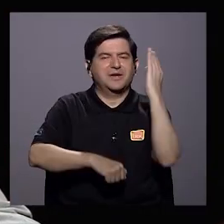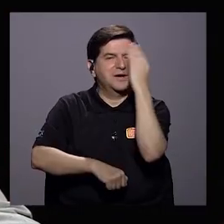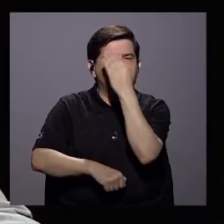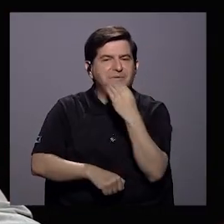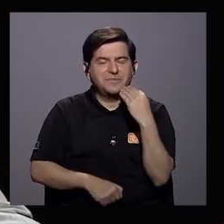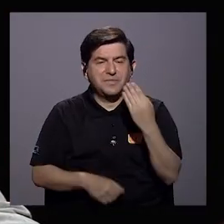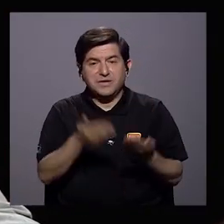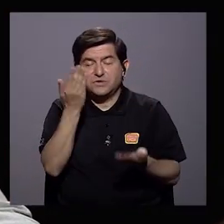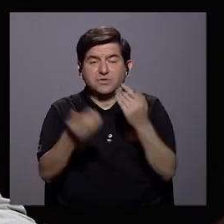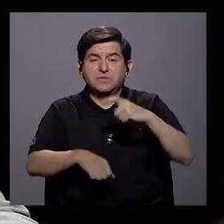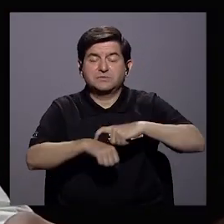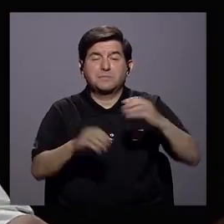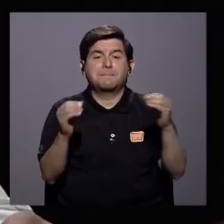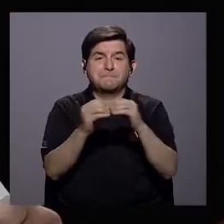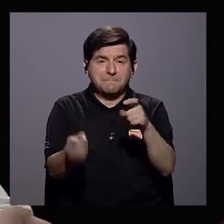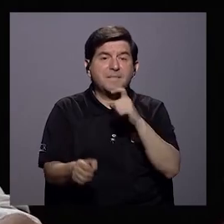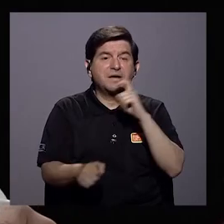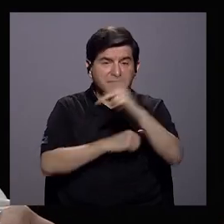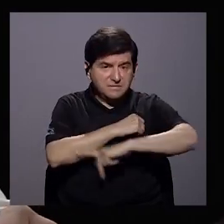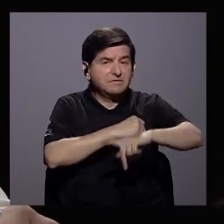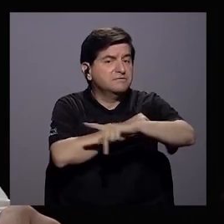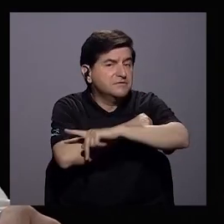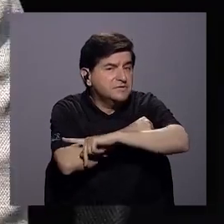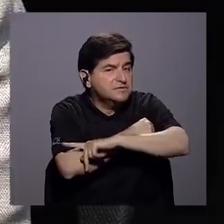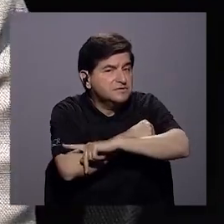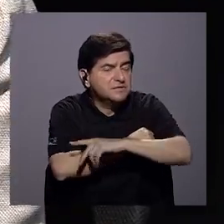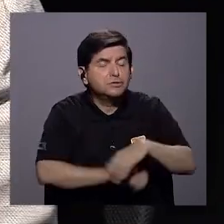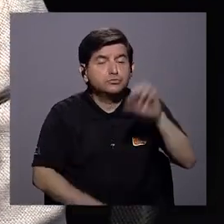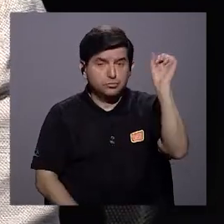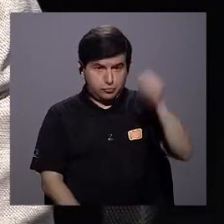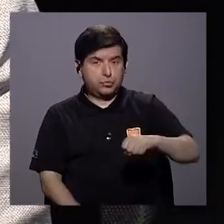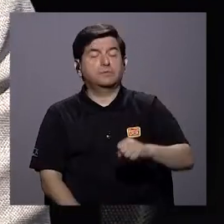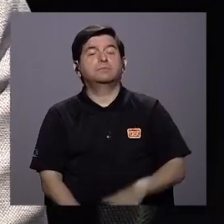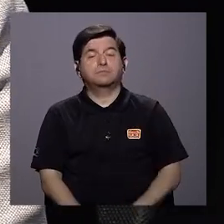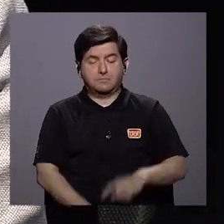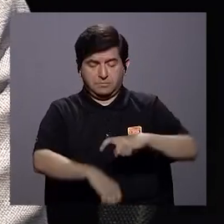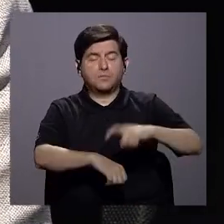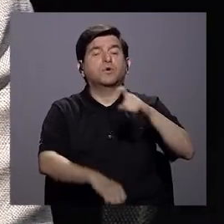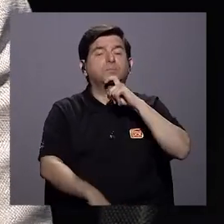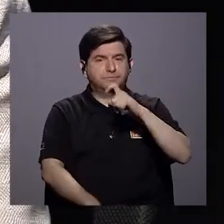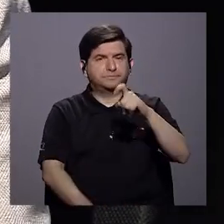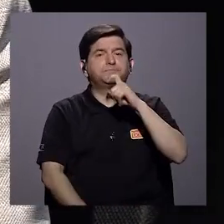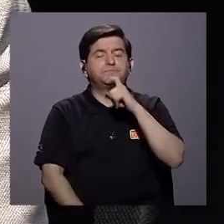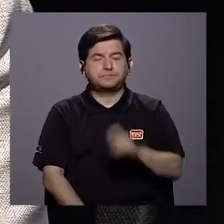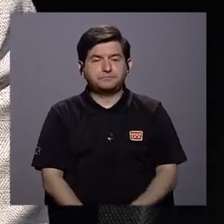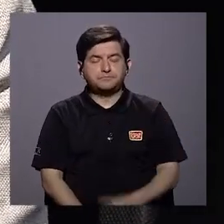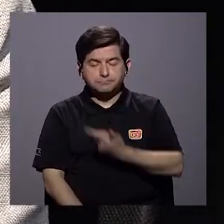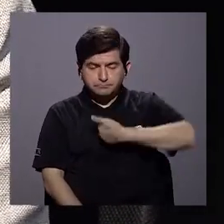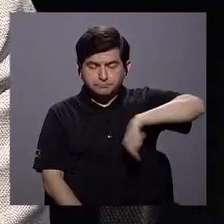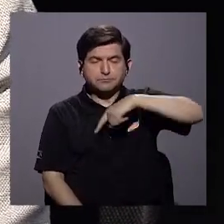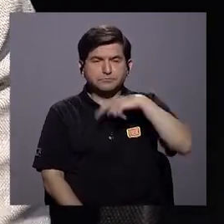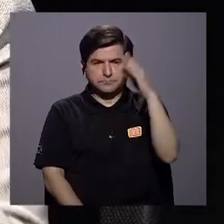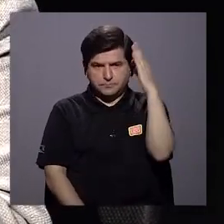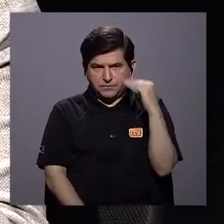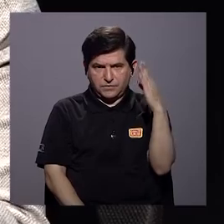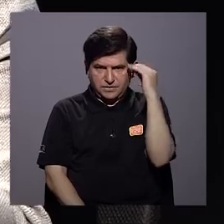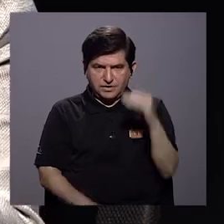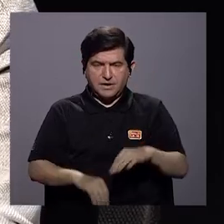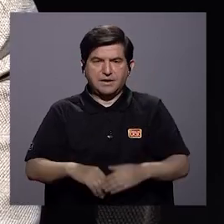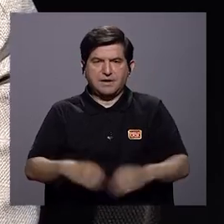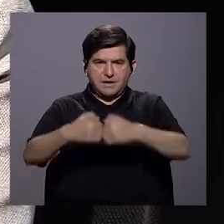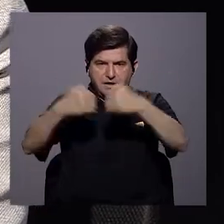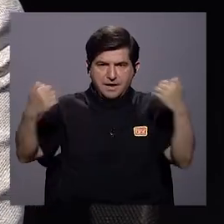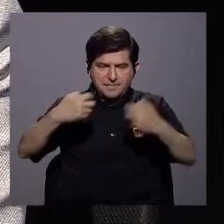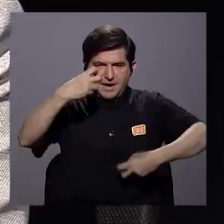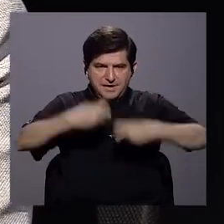que tal vez estamos pasando en el momento más difícil país. Así es, es un momento muy difícil porque hemos venido experimentando, aparte de